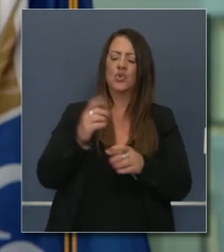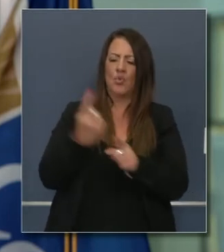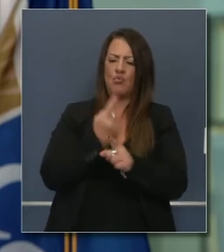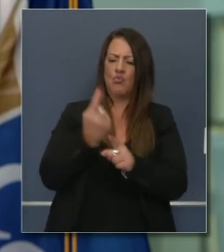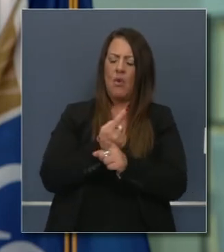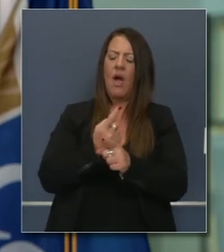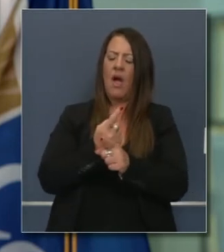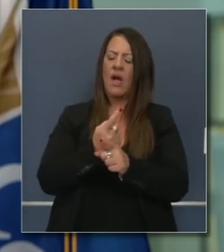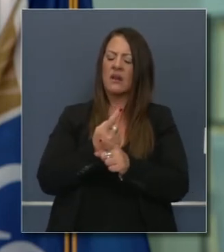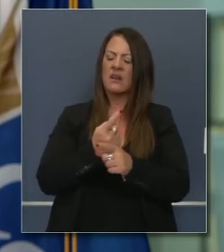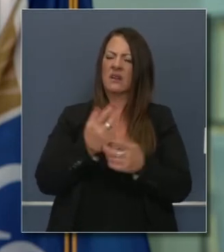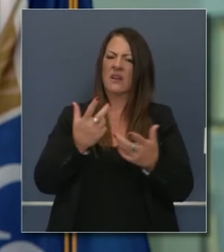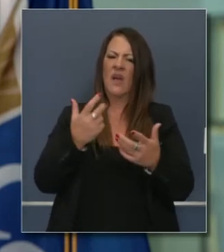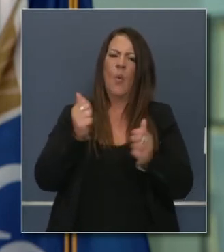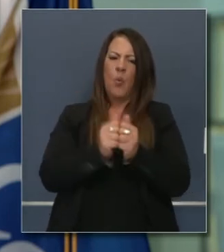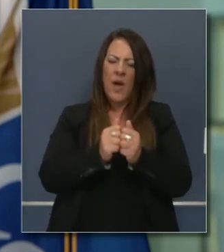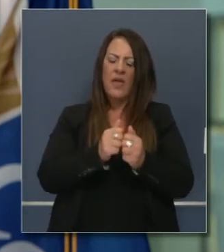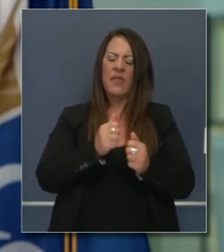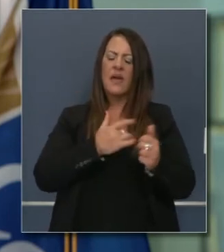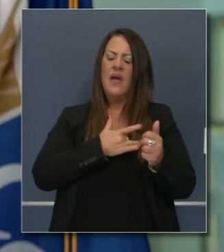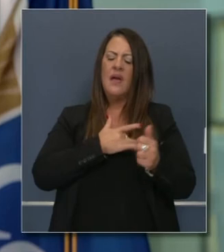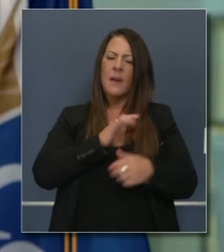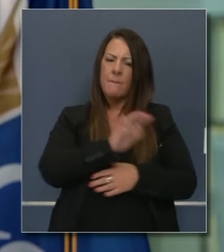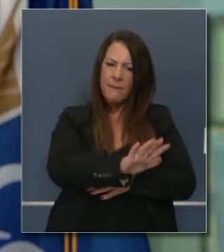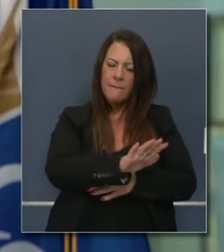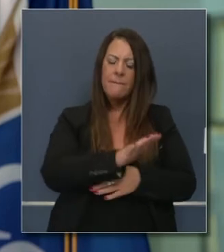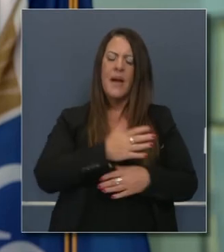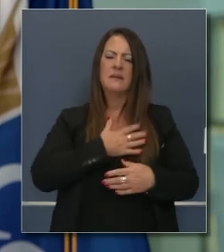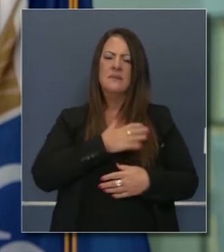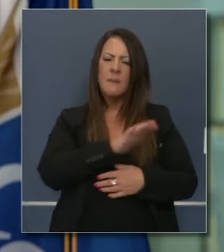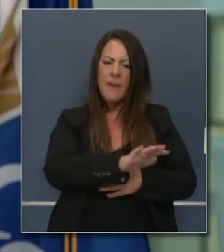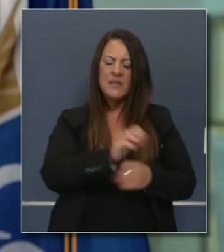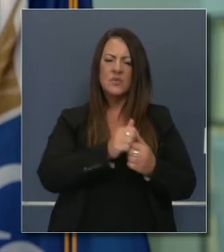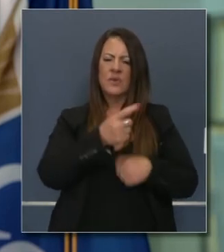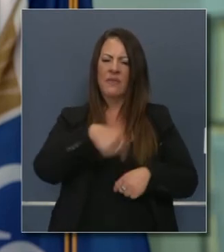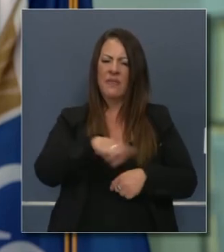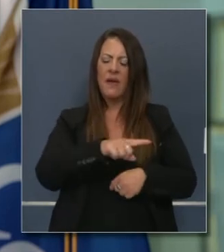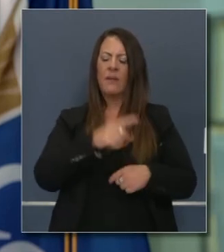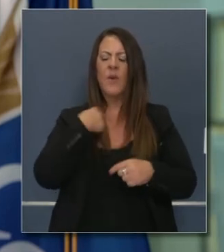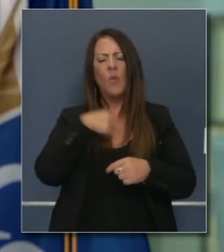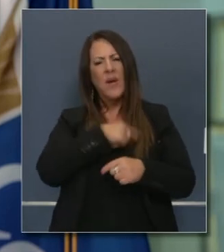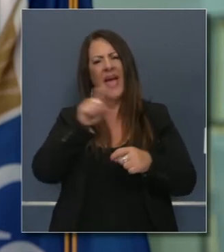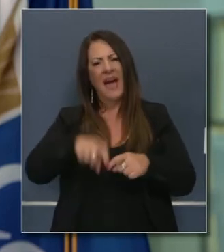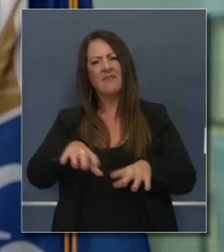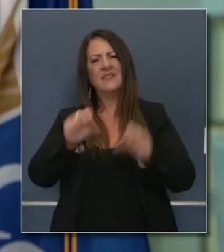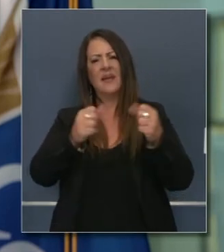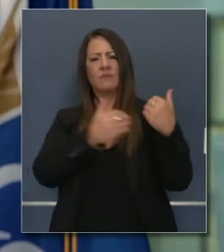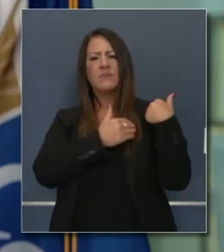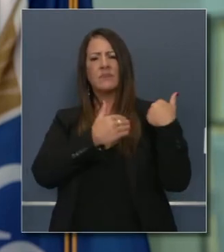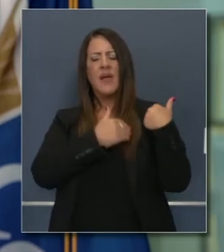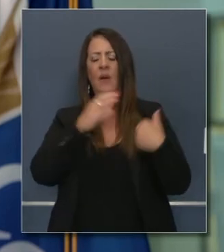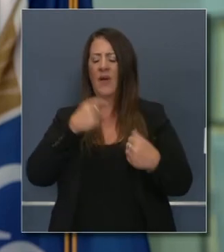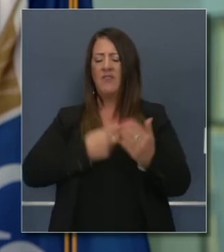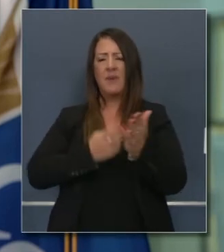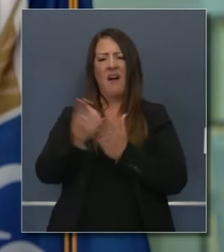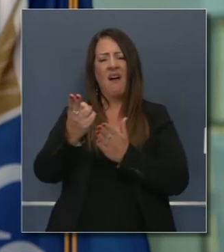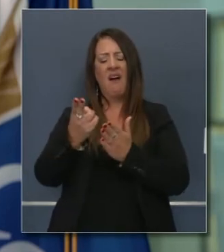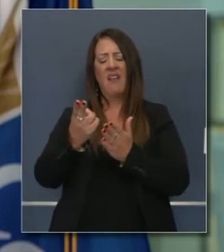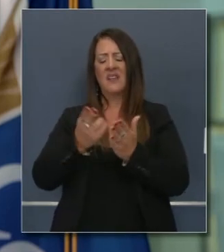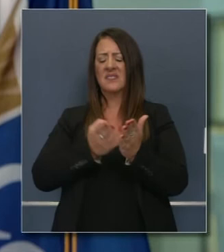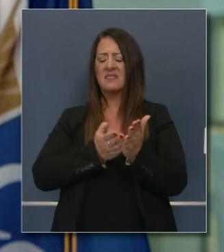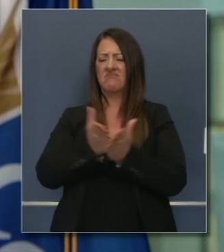hacerlo de manera moral, ética, de manera compasiva, pero también tiene que haber responsabilidad y tiene que haber más transparencia.